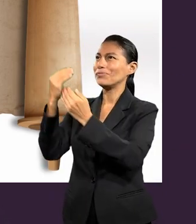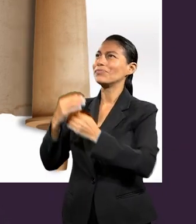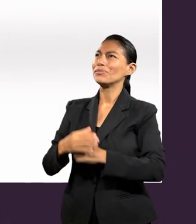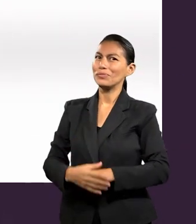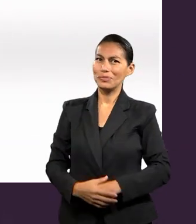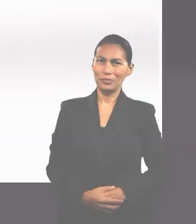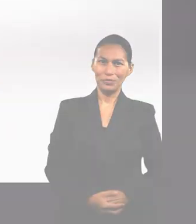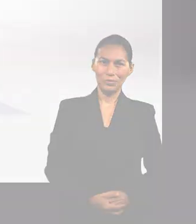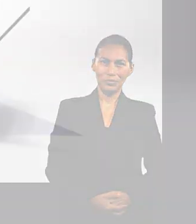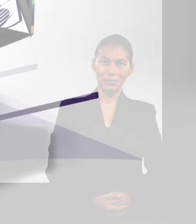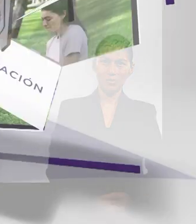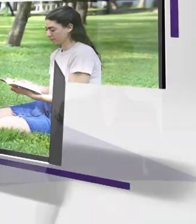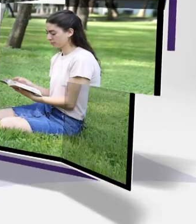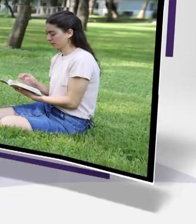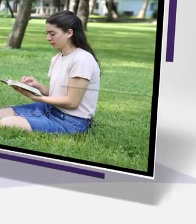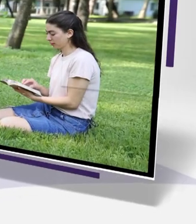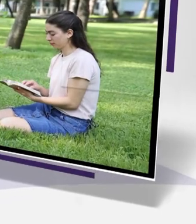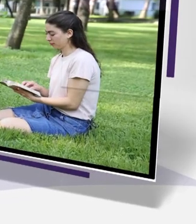cielos.